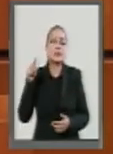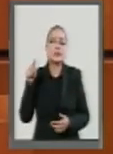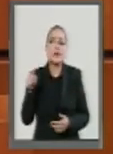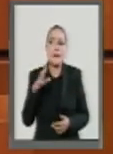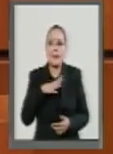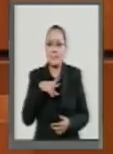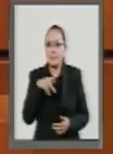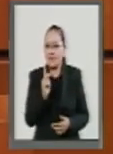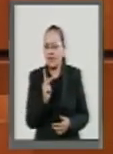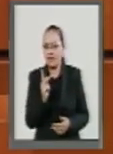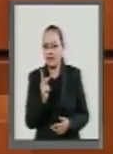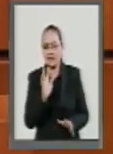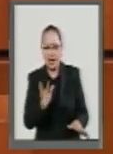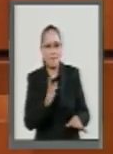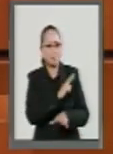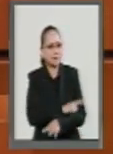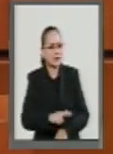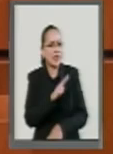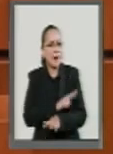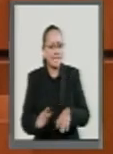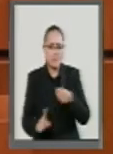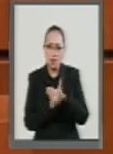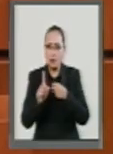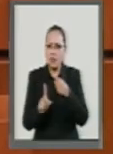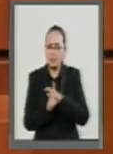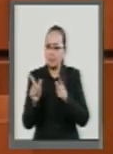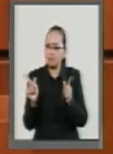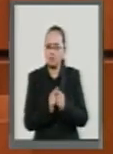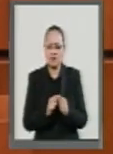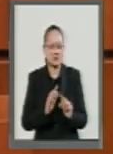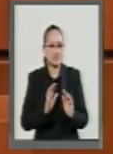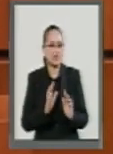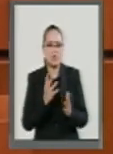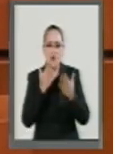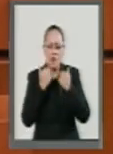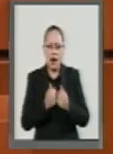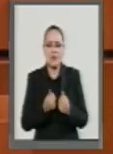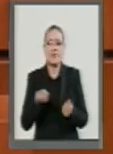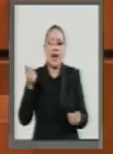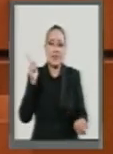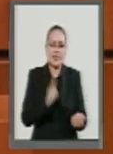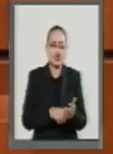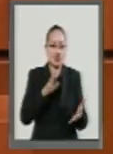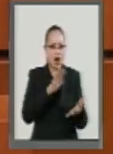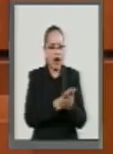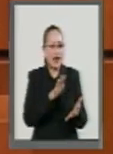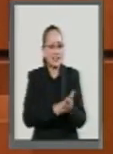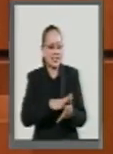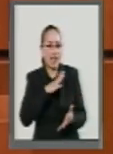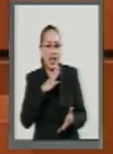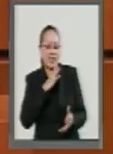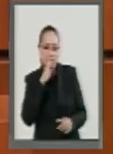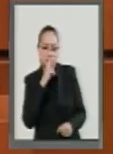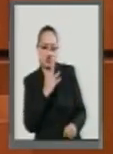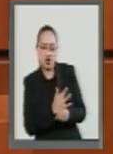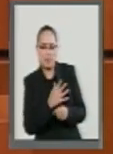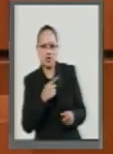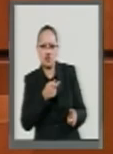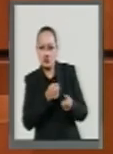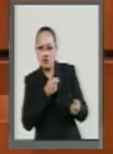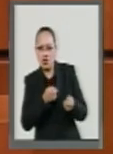compone. El autogobierno existe, existe la corrupción y mientras estas no se ataquen de fondo,